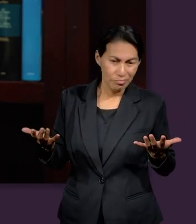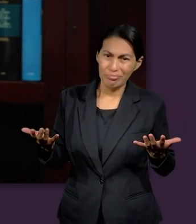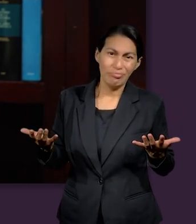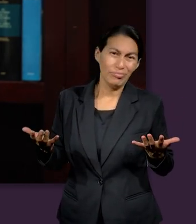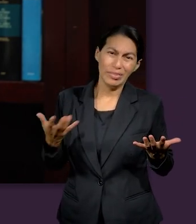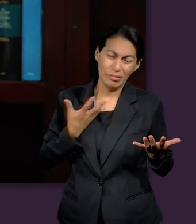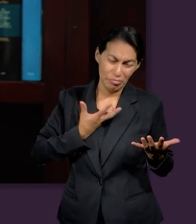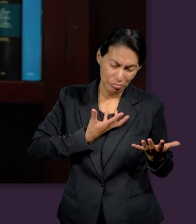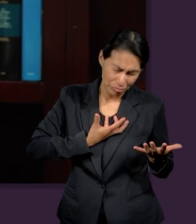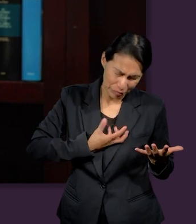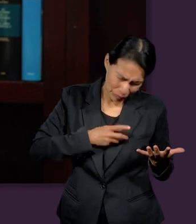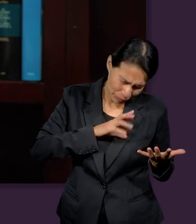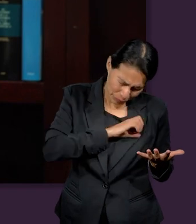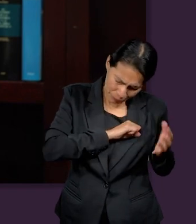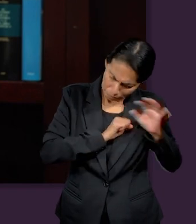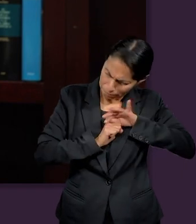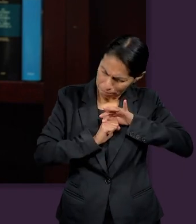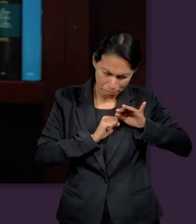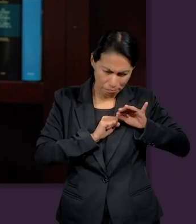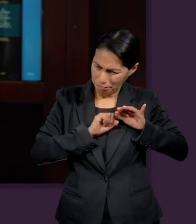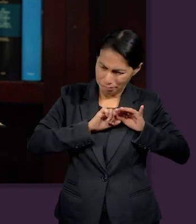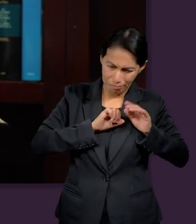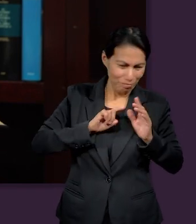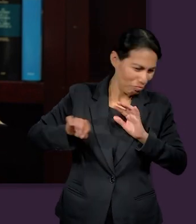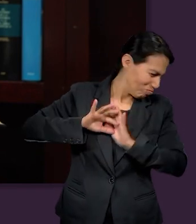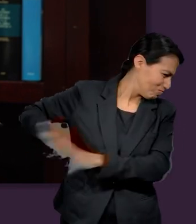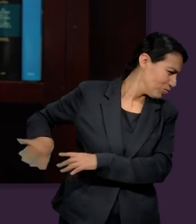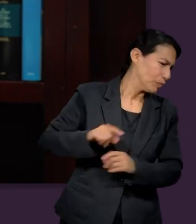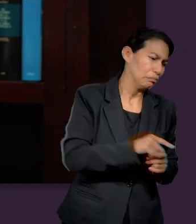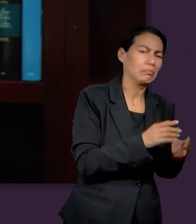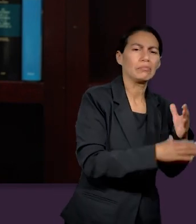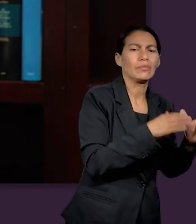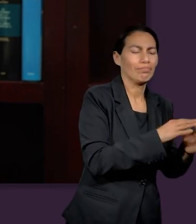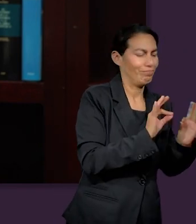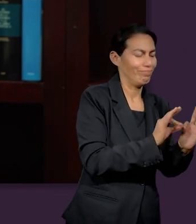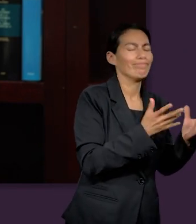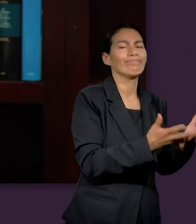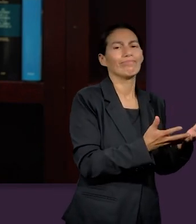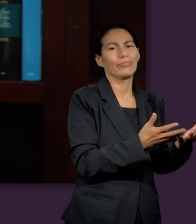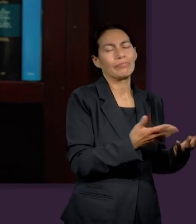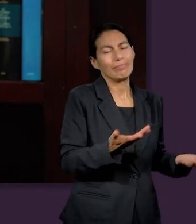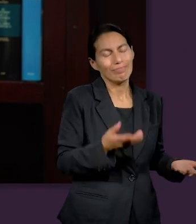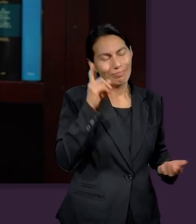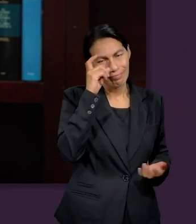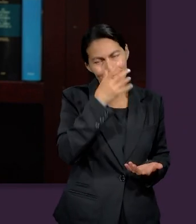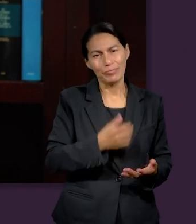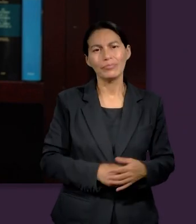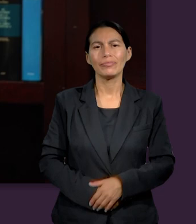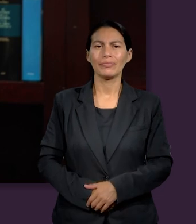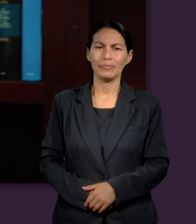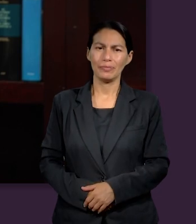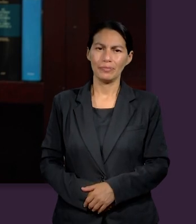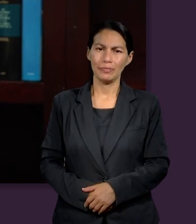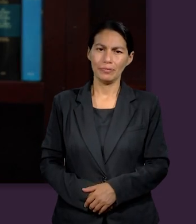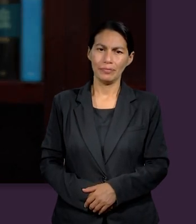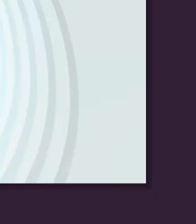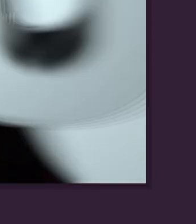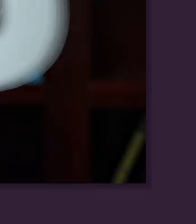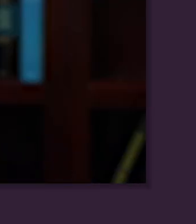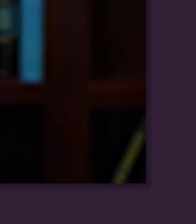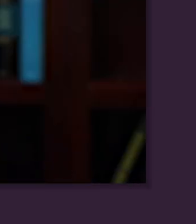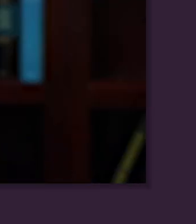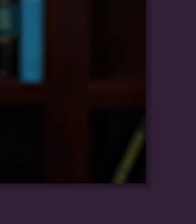él tenía dinero tenía comodades y cuando Cristo dijo que tenía que abandonar esas cosas le dolió grandemente en el corazón